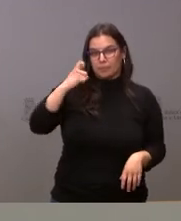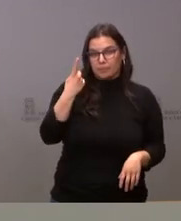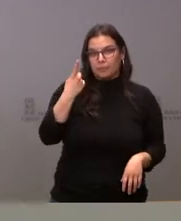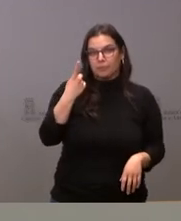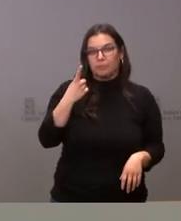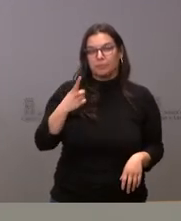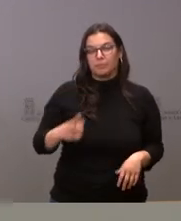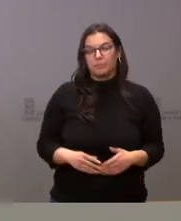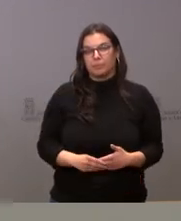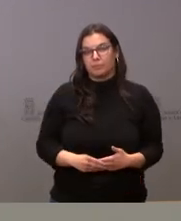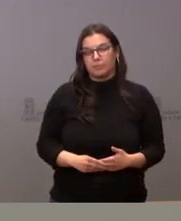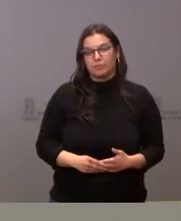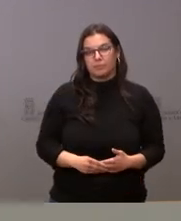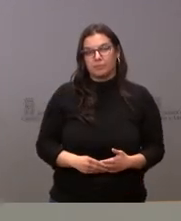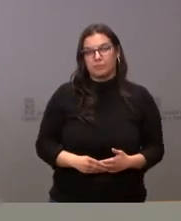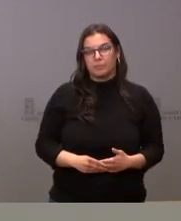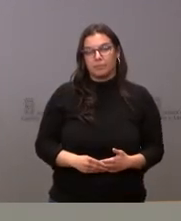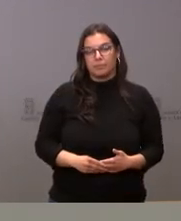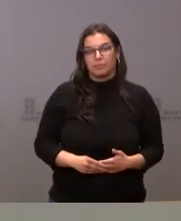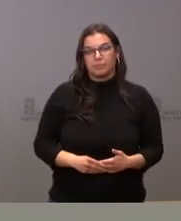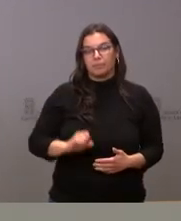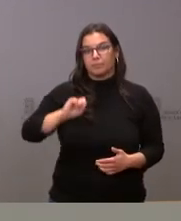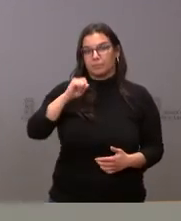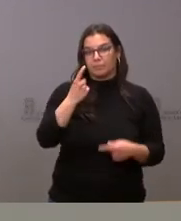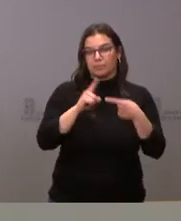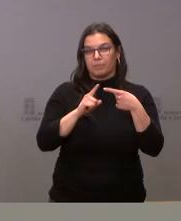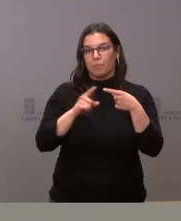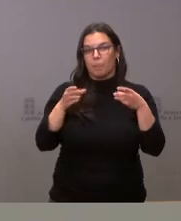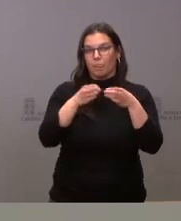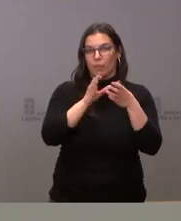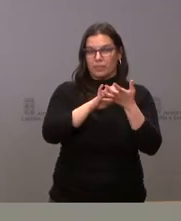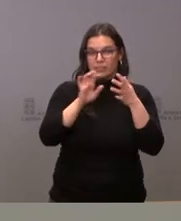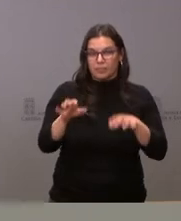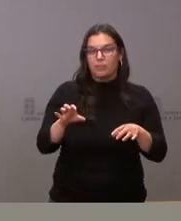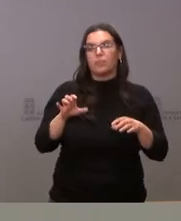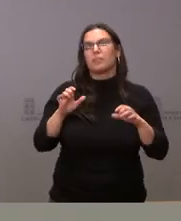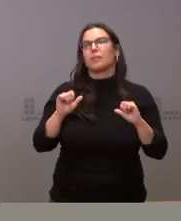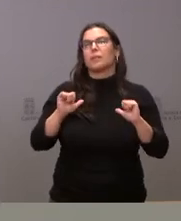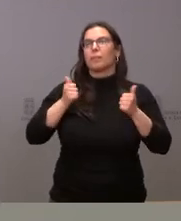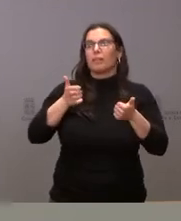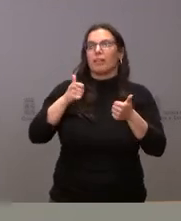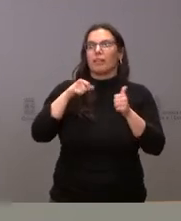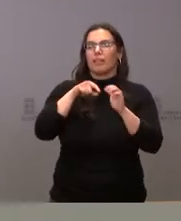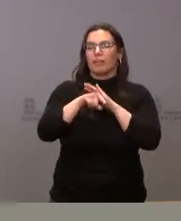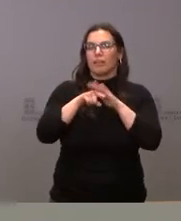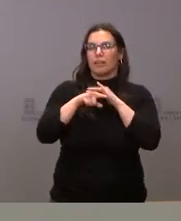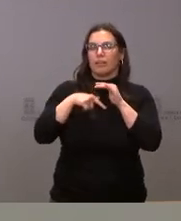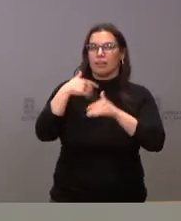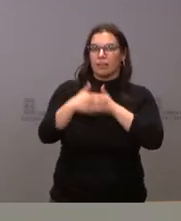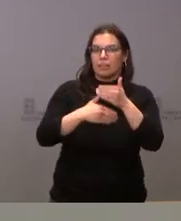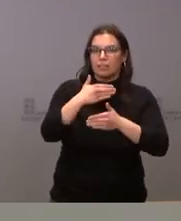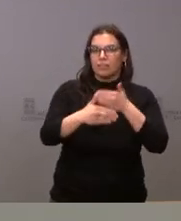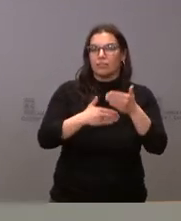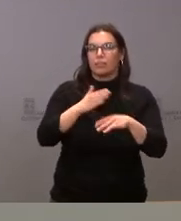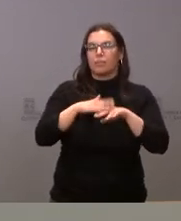acordado. En primer lugar, la Junta de Castilla y León ha iniciado la tramitación para